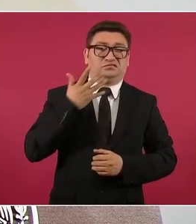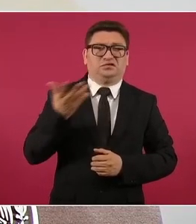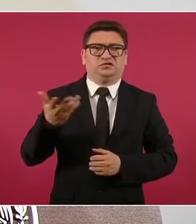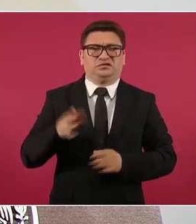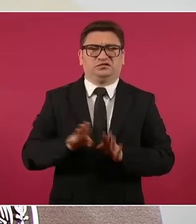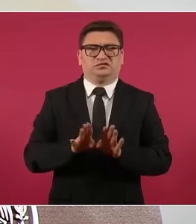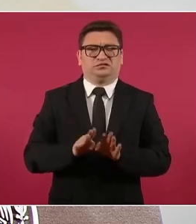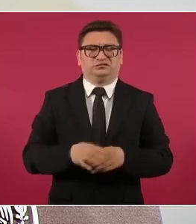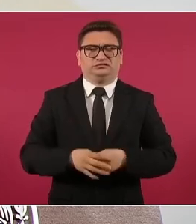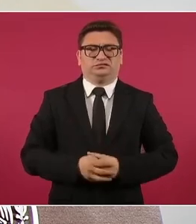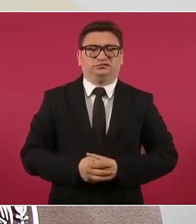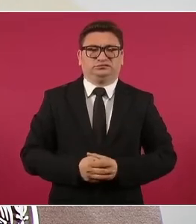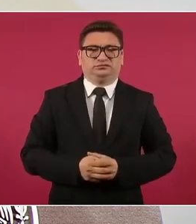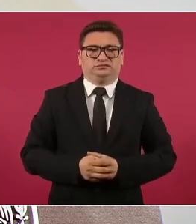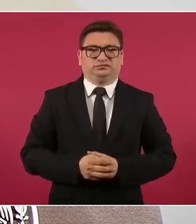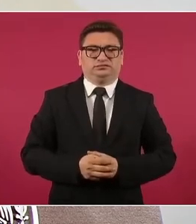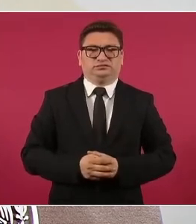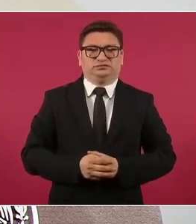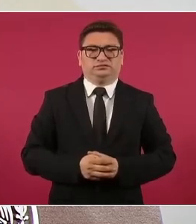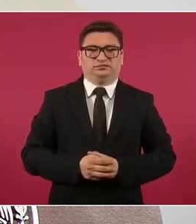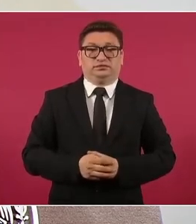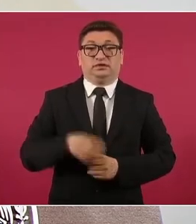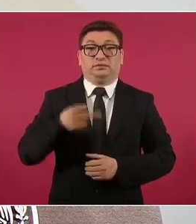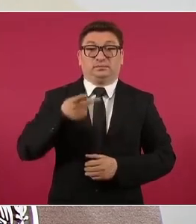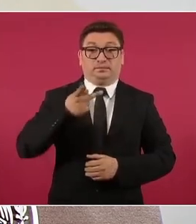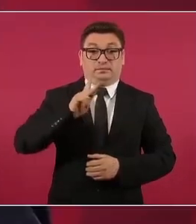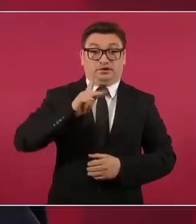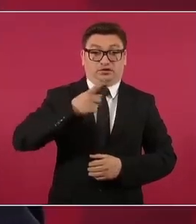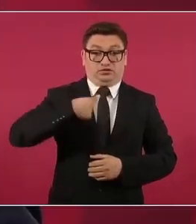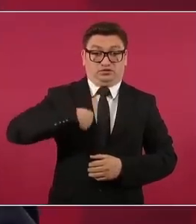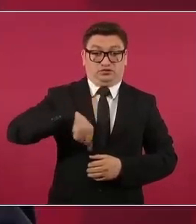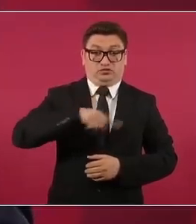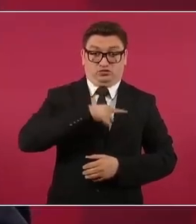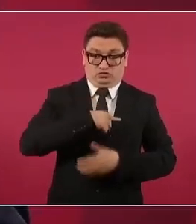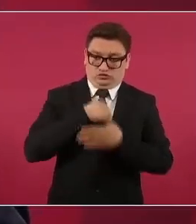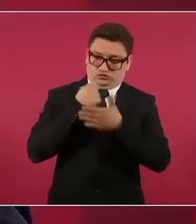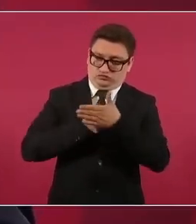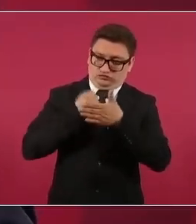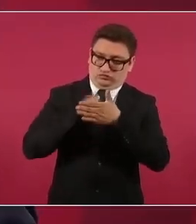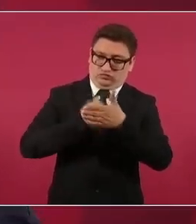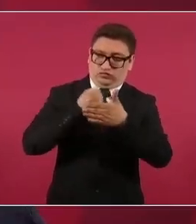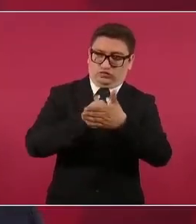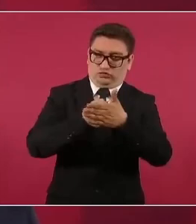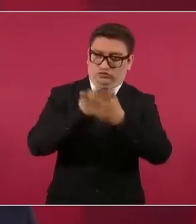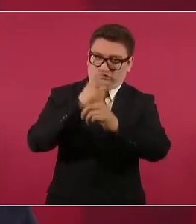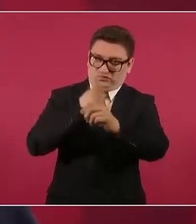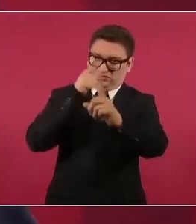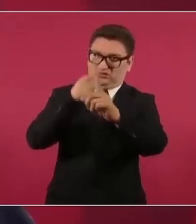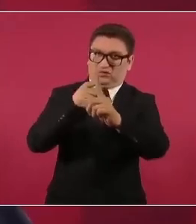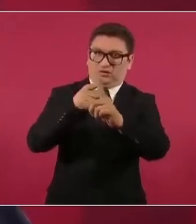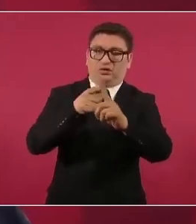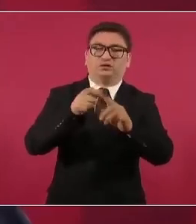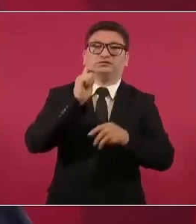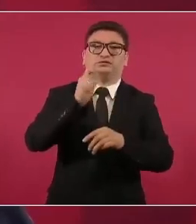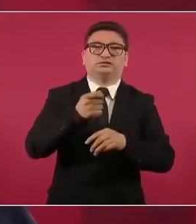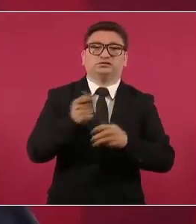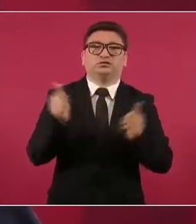Cretinismo, pero luchar por ideales, luchar por principios, aunque esté uno